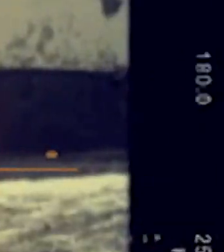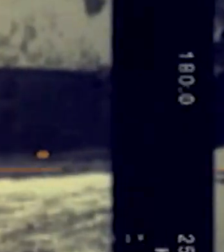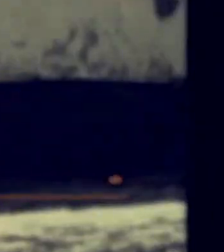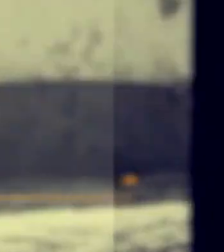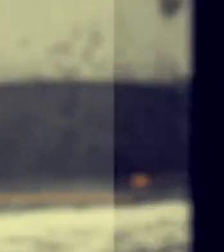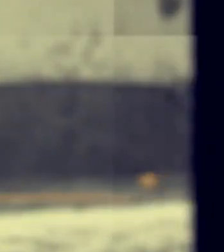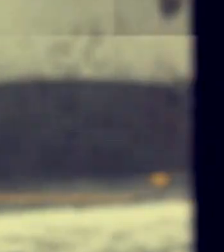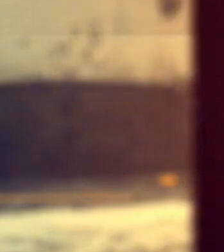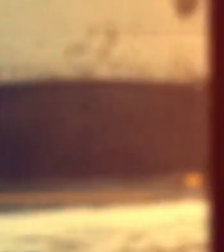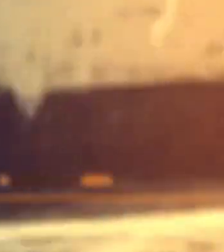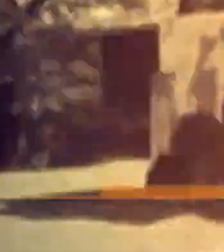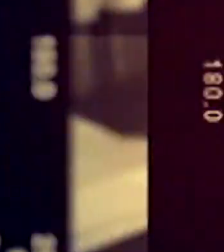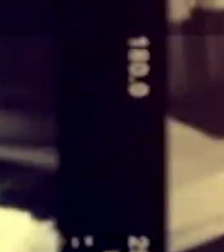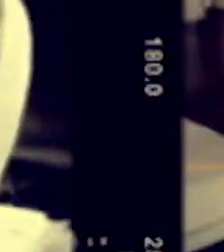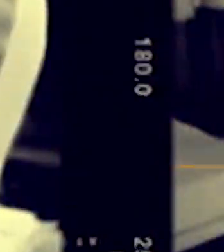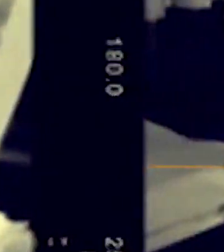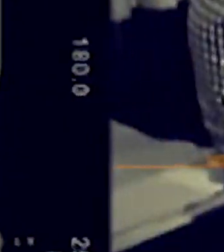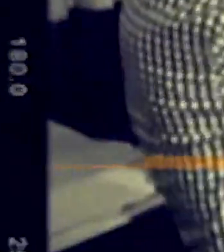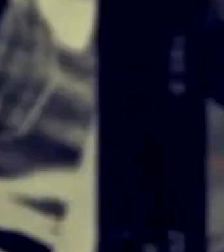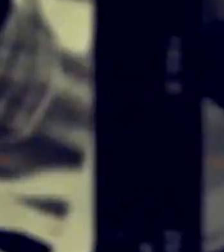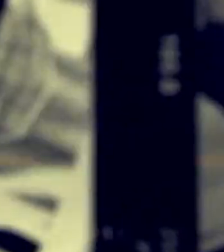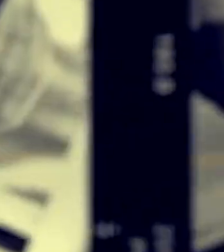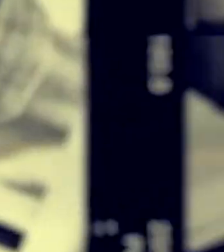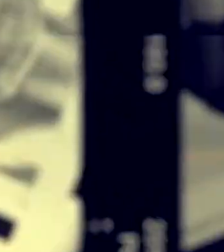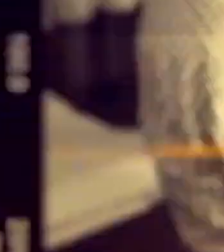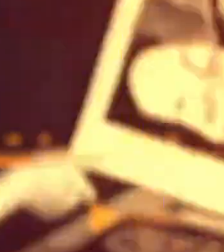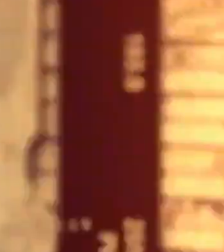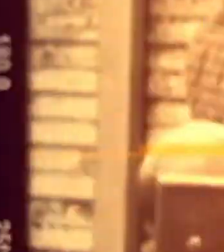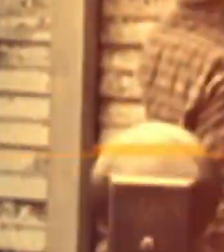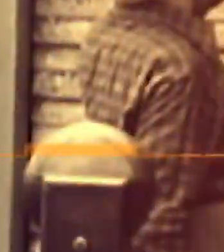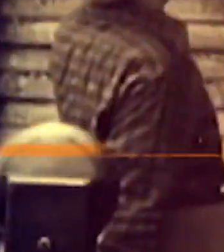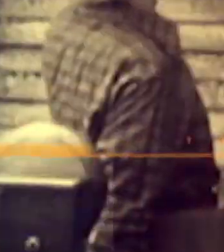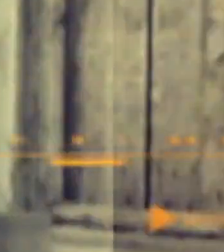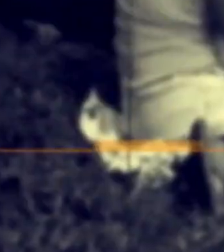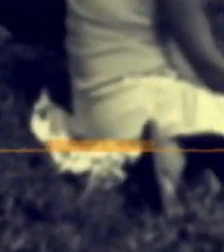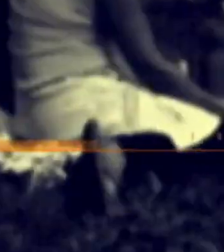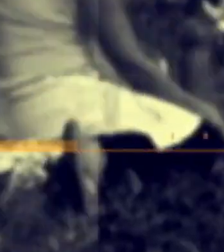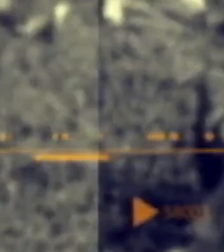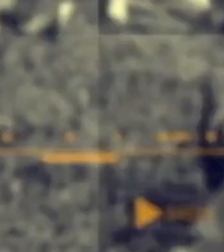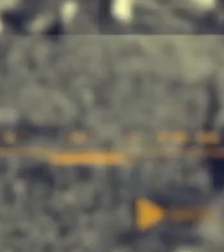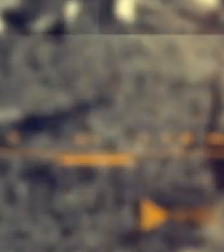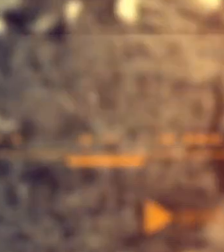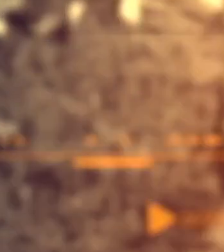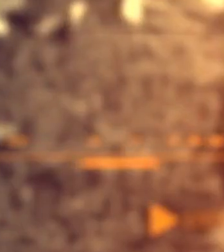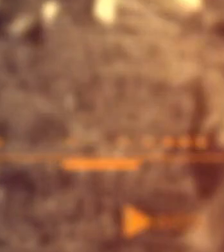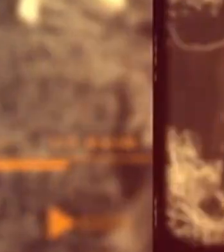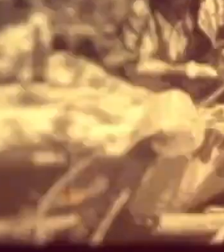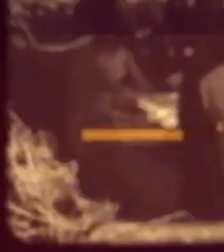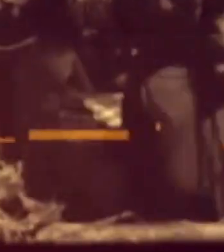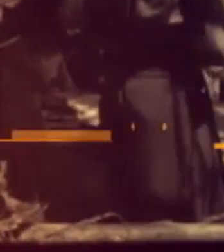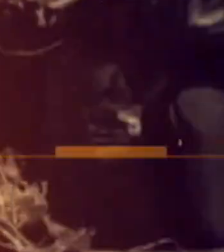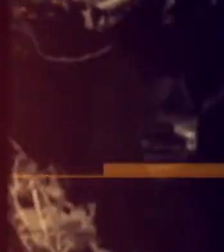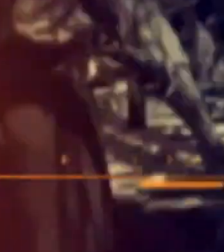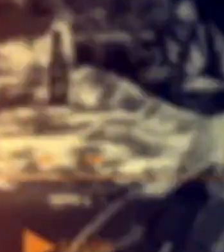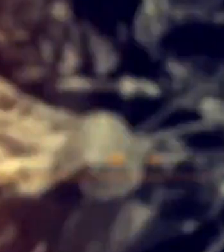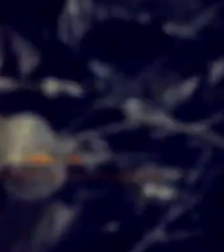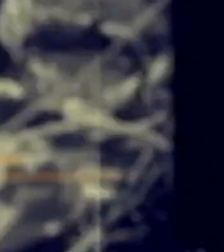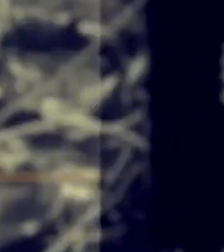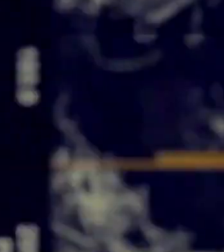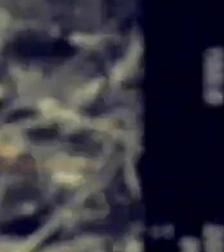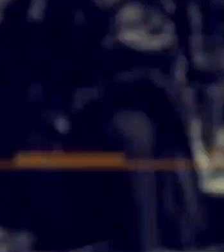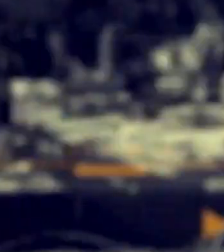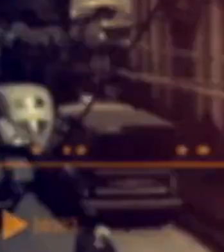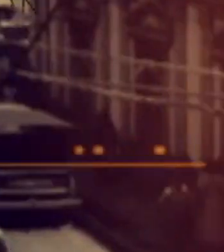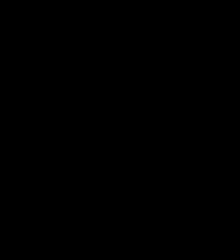El viernes 23 de octubre a las 9 de la noche. En un esfuerzo de Cinar y el Centro de